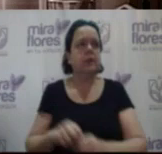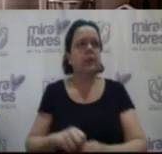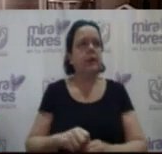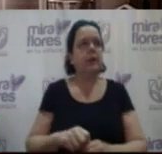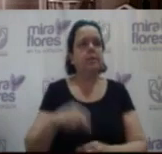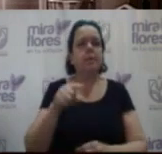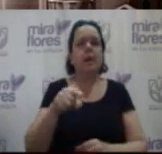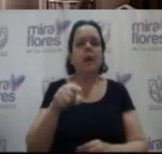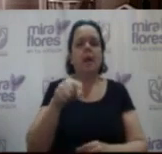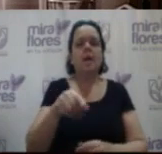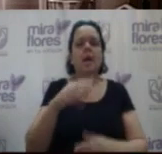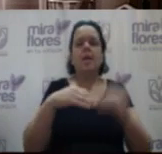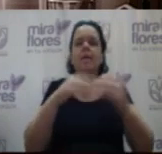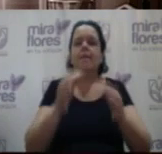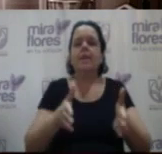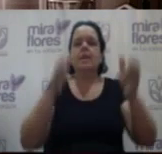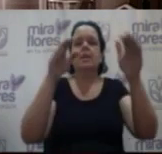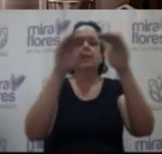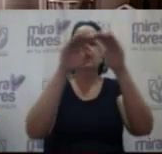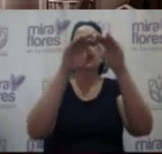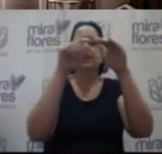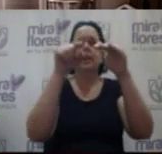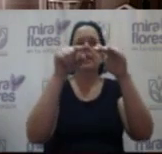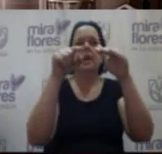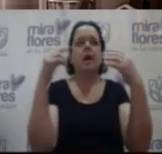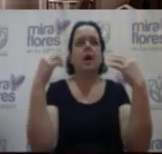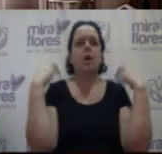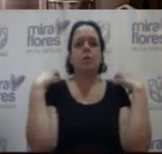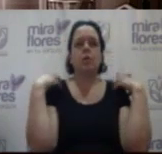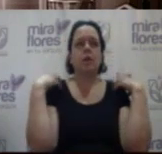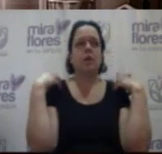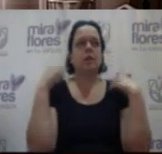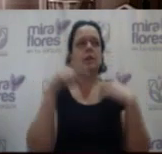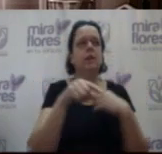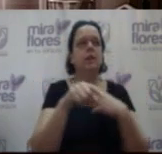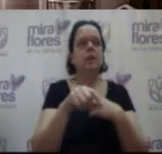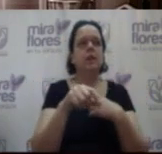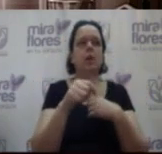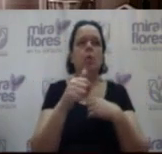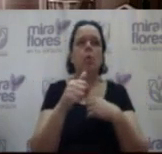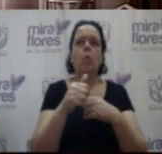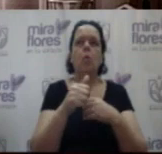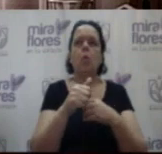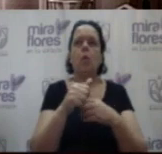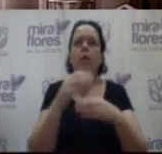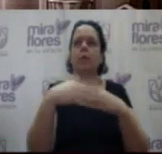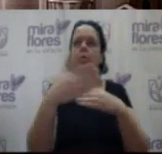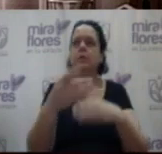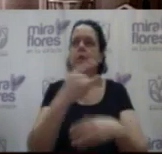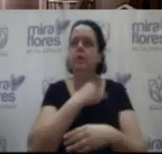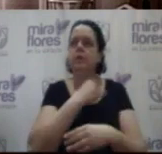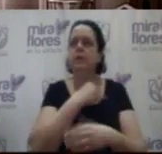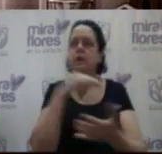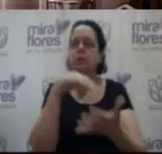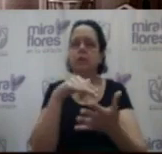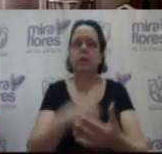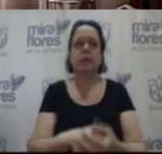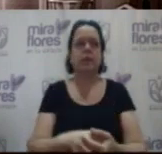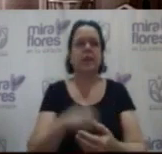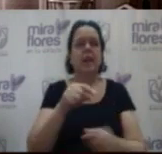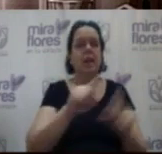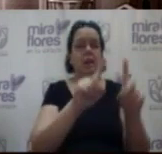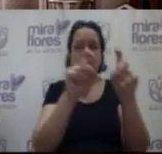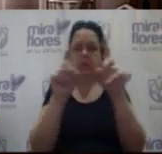eran oficinas administrativas y una escuela de posgrado. En ese momento, las encuestas que se